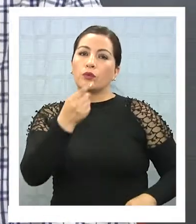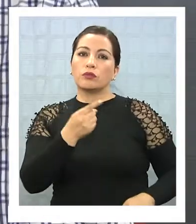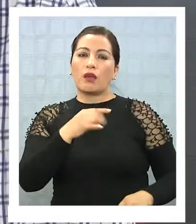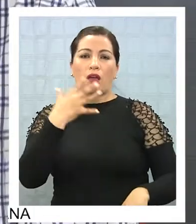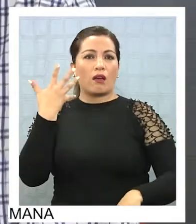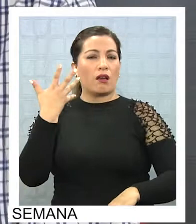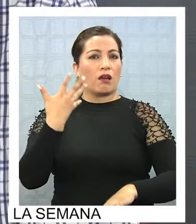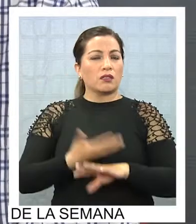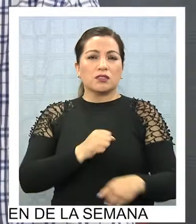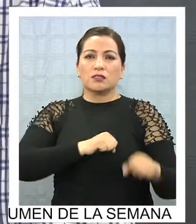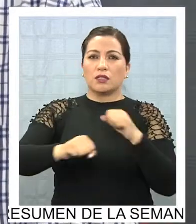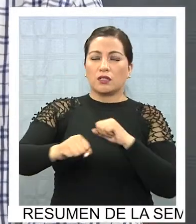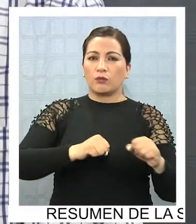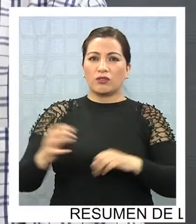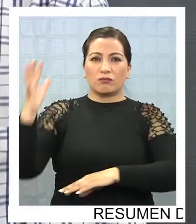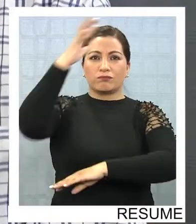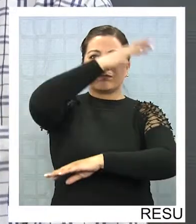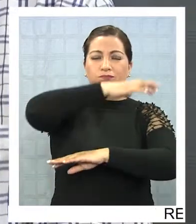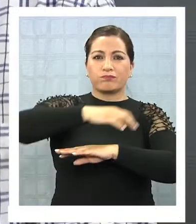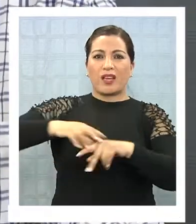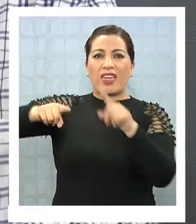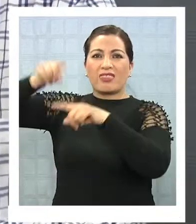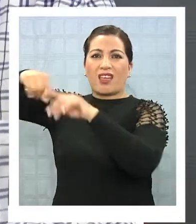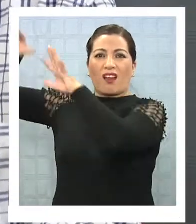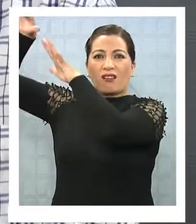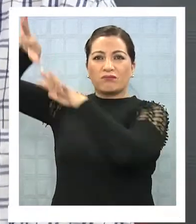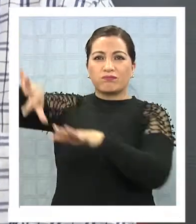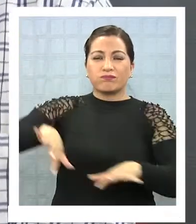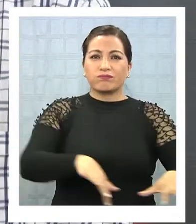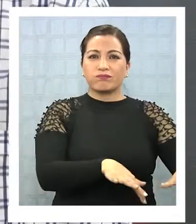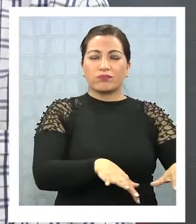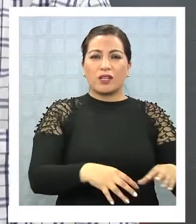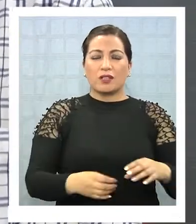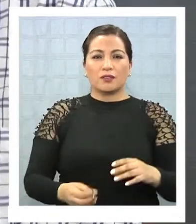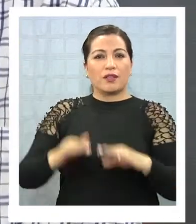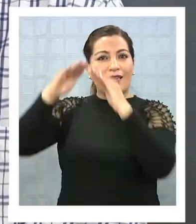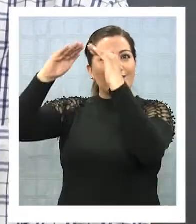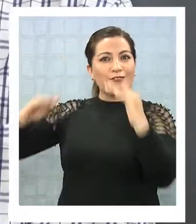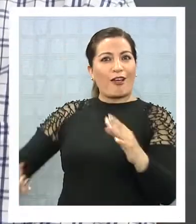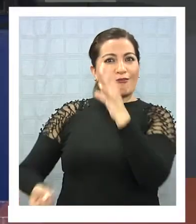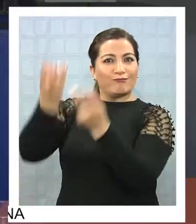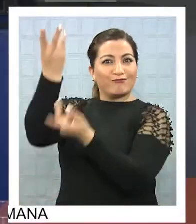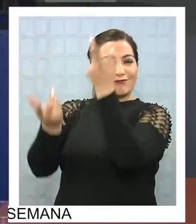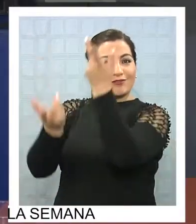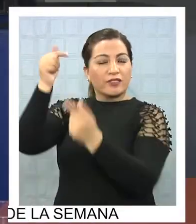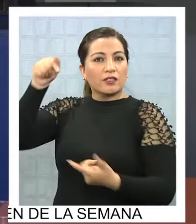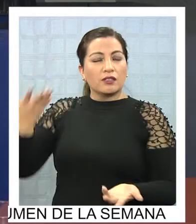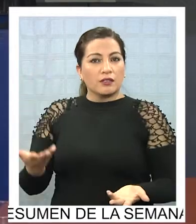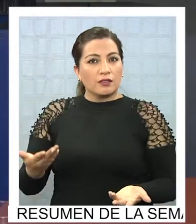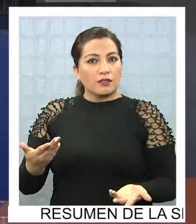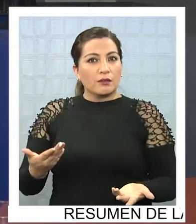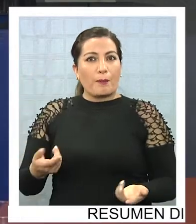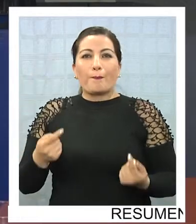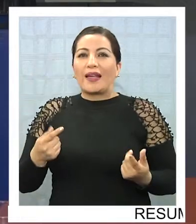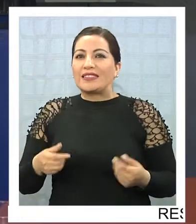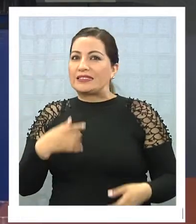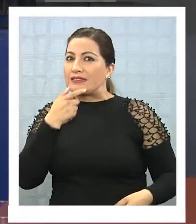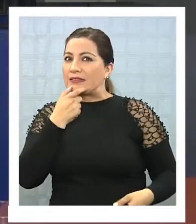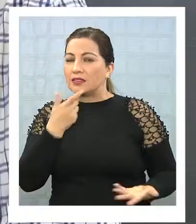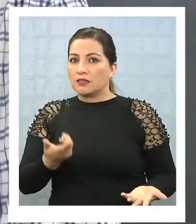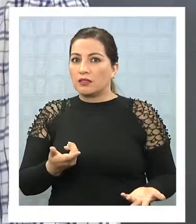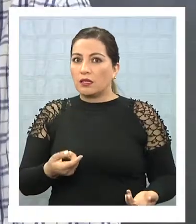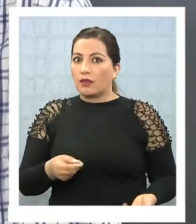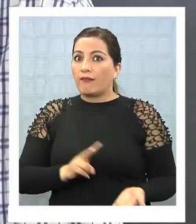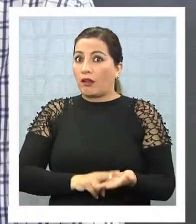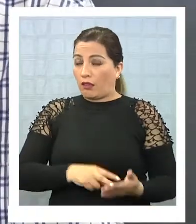tenemos aluviones, tenemos erupciones volcánicas, incendios forestales, un abanico, digamos, de desastres naturales, ¿cierto? Bueno, esto es un poco a la broma, pero la verdad es que